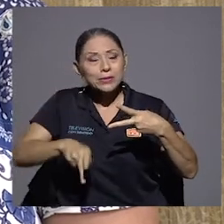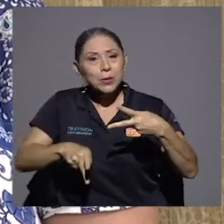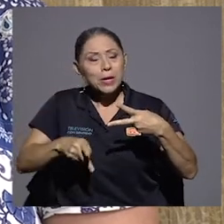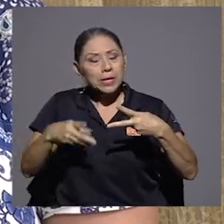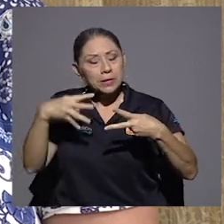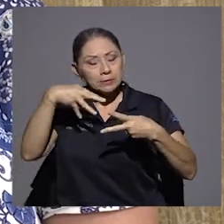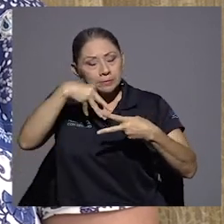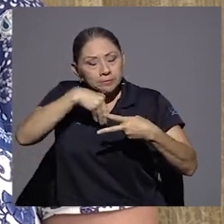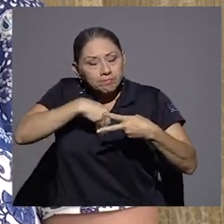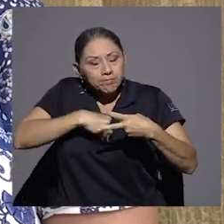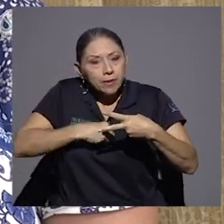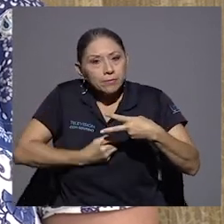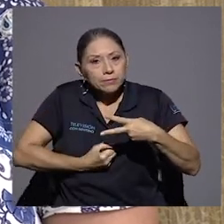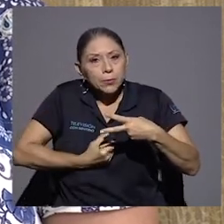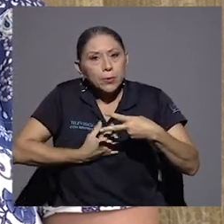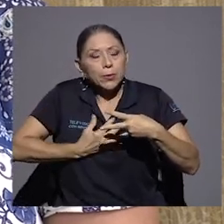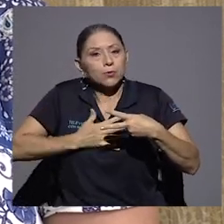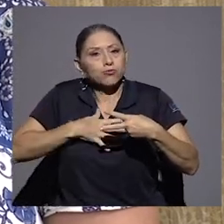nace a hacer lo que hizo.